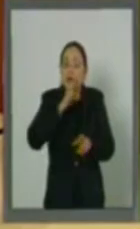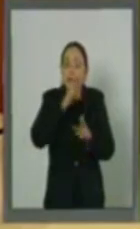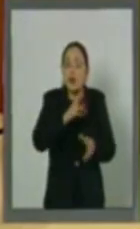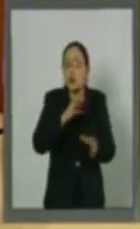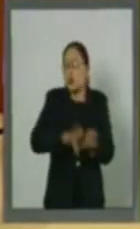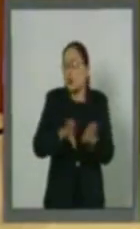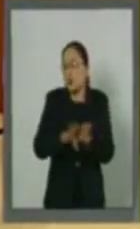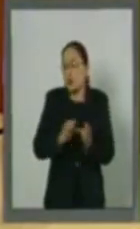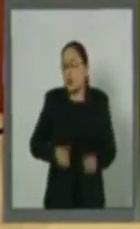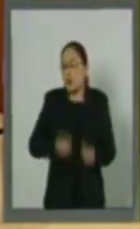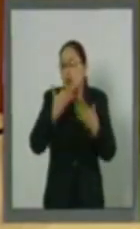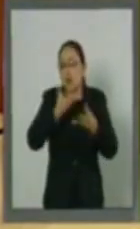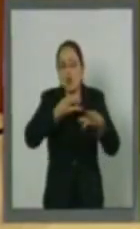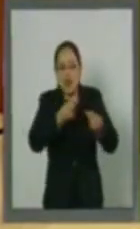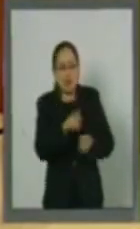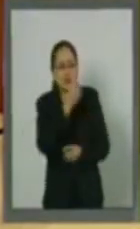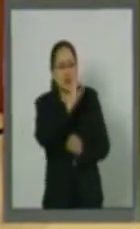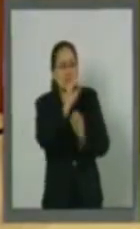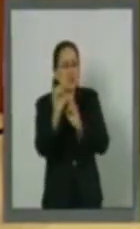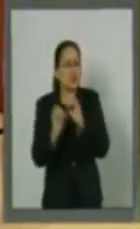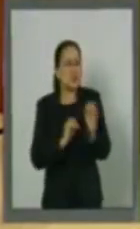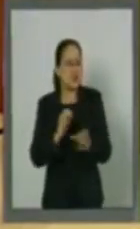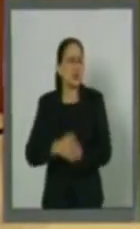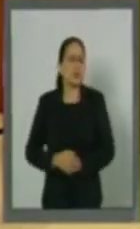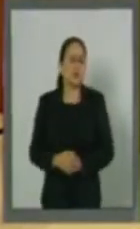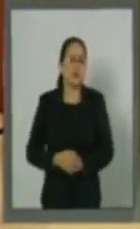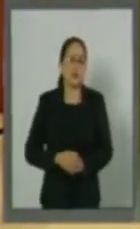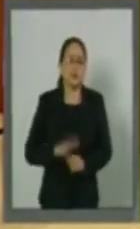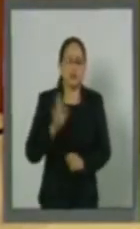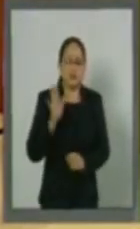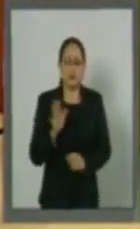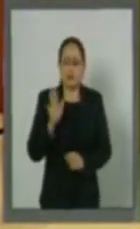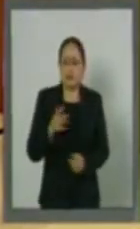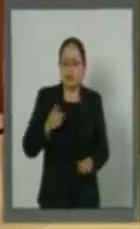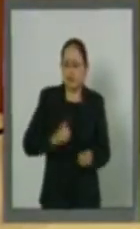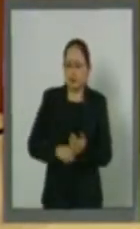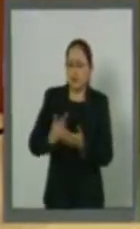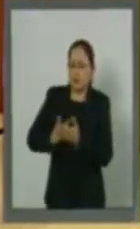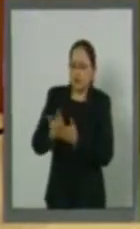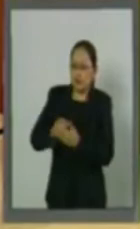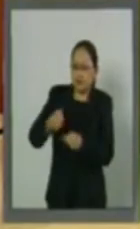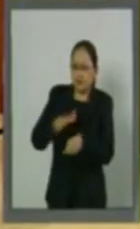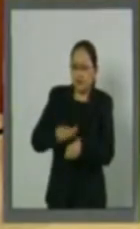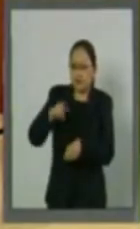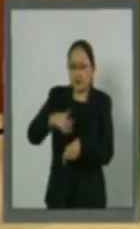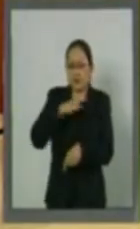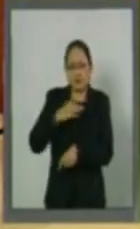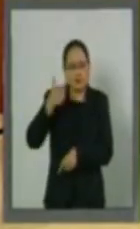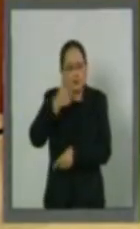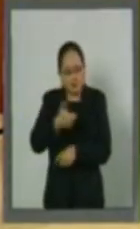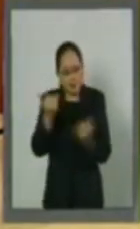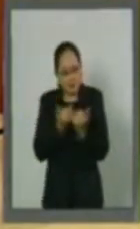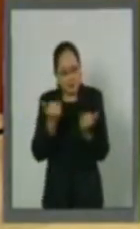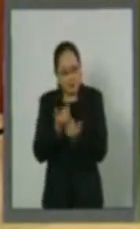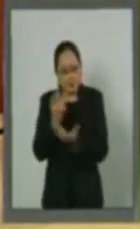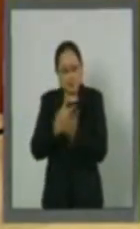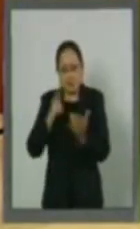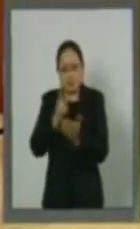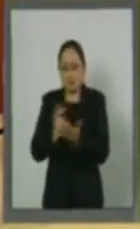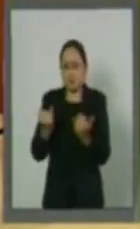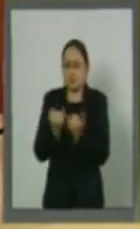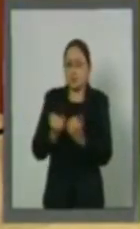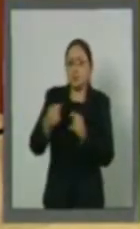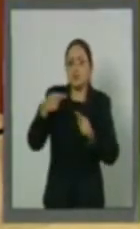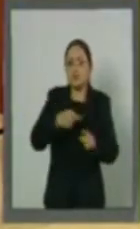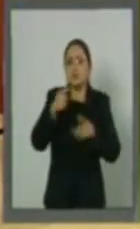de un sueldo del contador público al respecto. También hay un domicilio fiscal